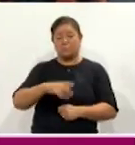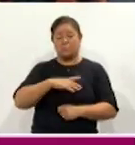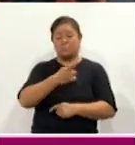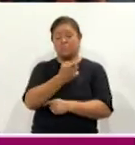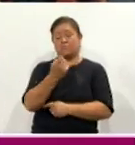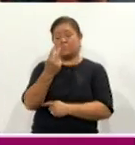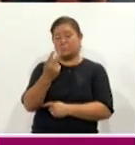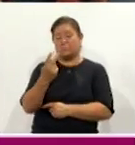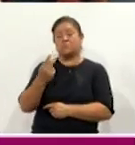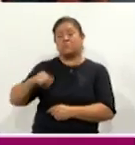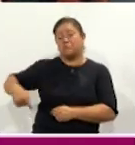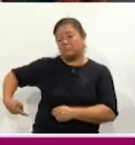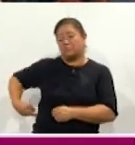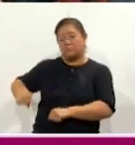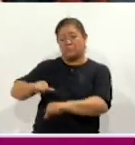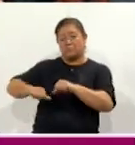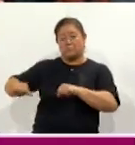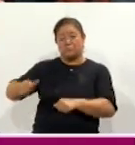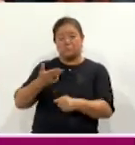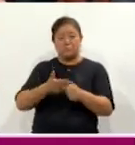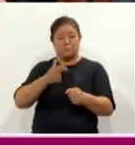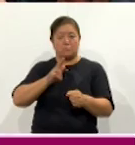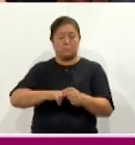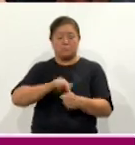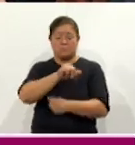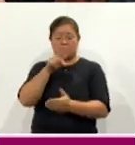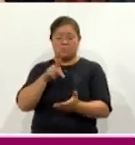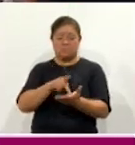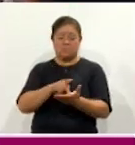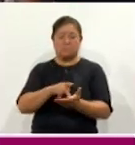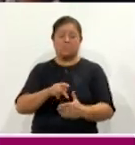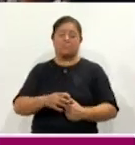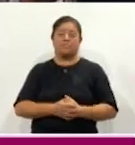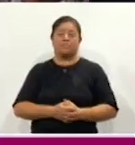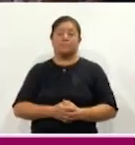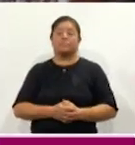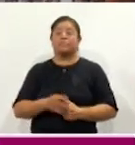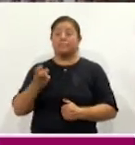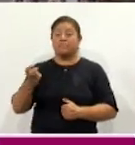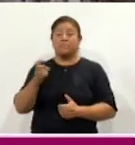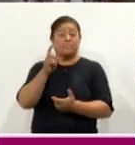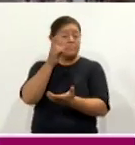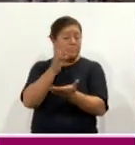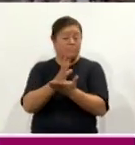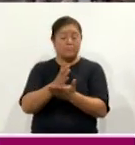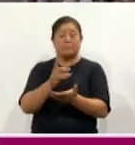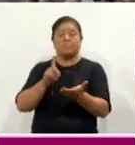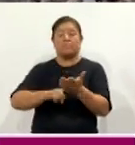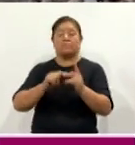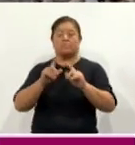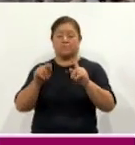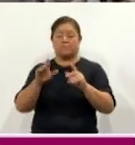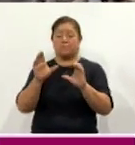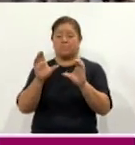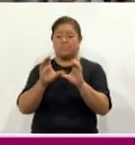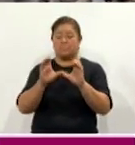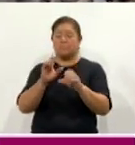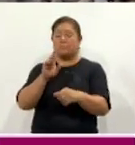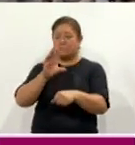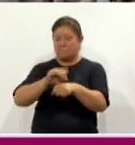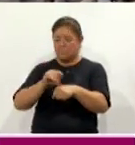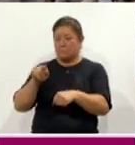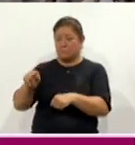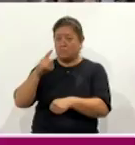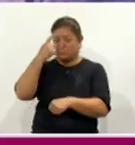trasplantes de riñón en el Hospital Regional Emilio Sánchez Piedras de Apisaco, que es el único en el estado que tiene la licencia para realizar